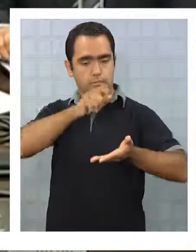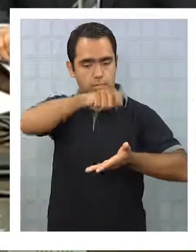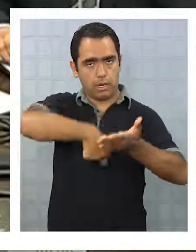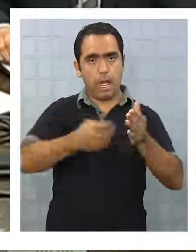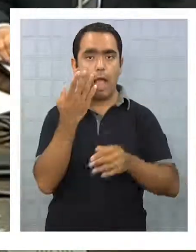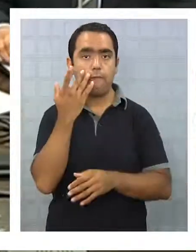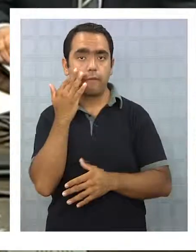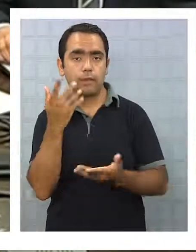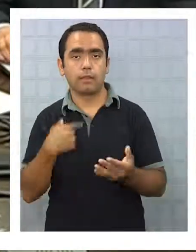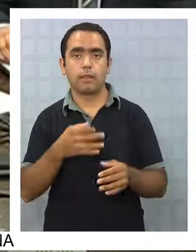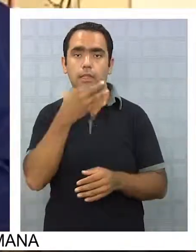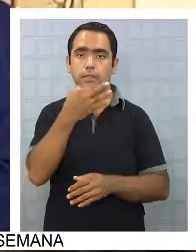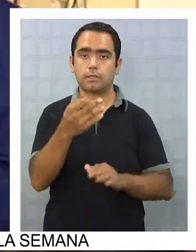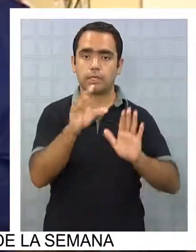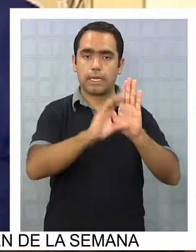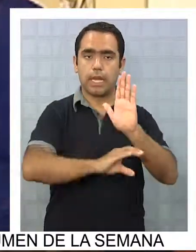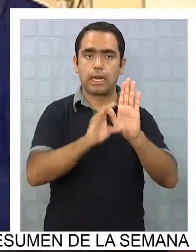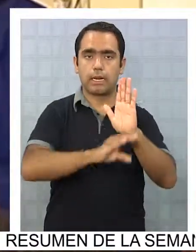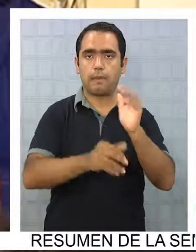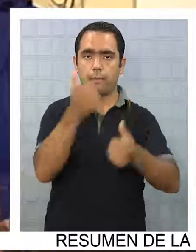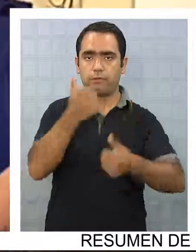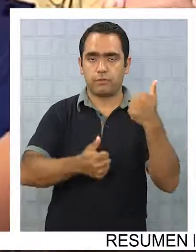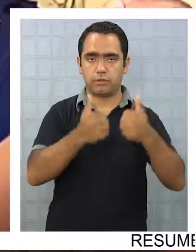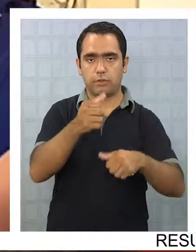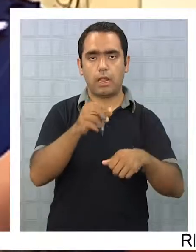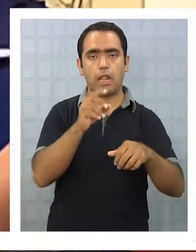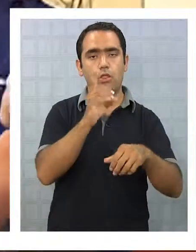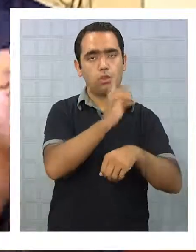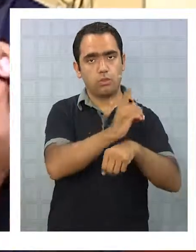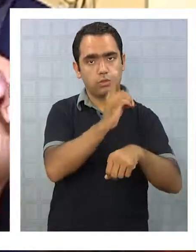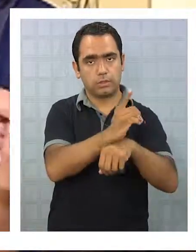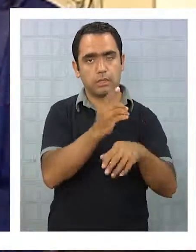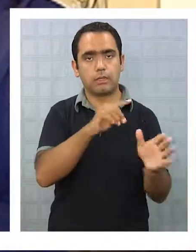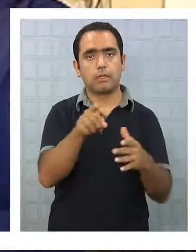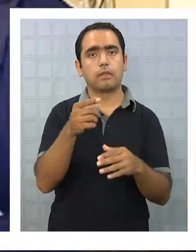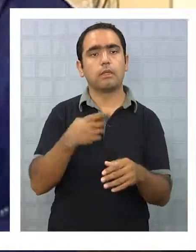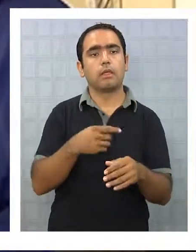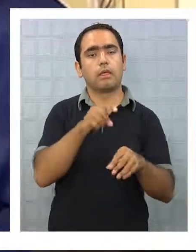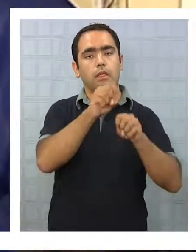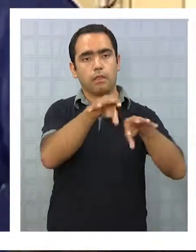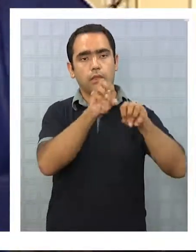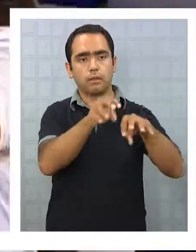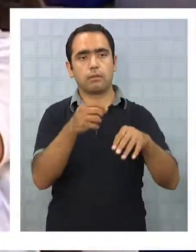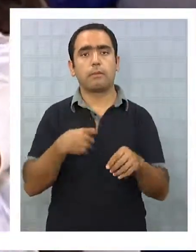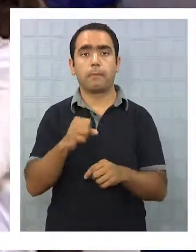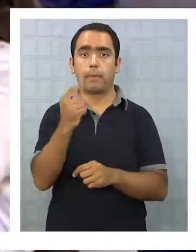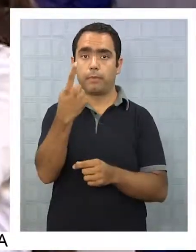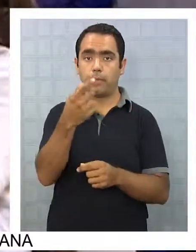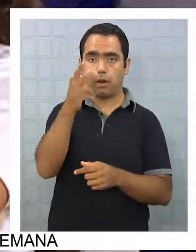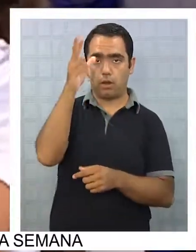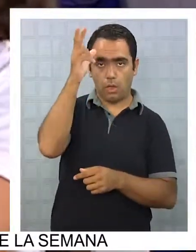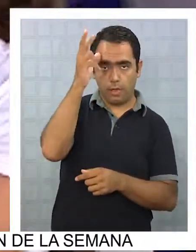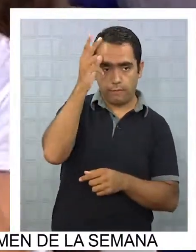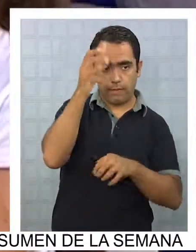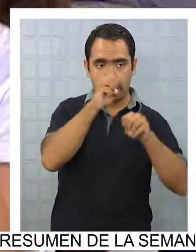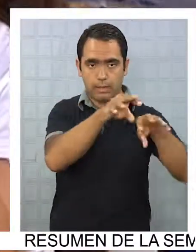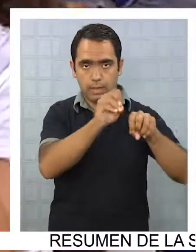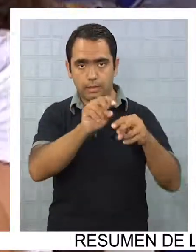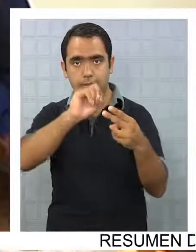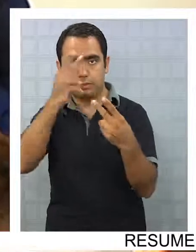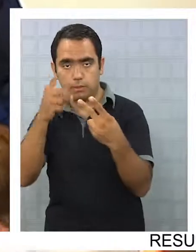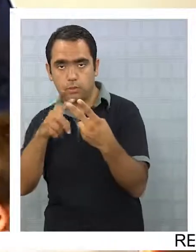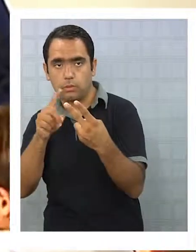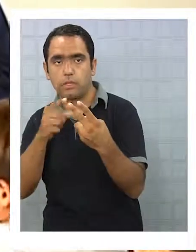la carrera profesional docente tendrá dos fases, una que asegura competencias para una buena enseñanza y la segunda que